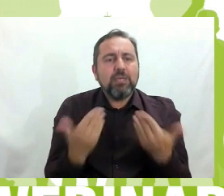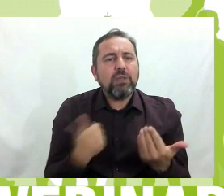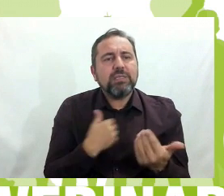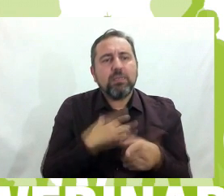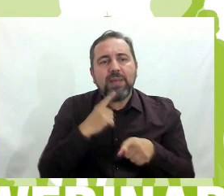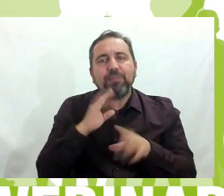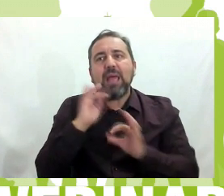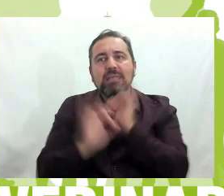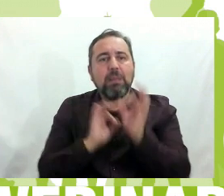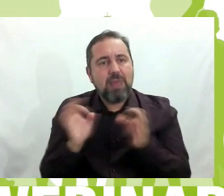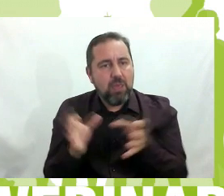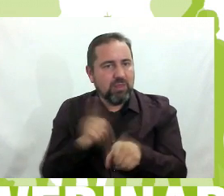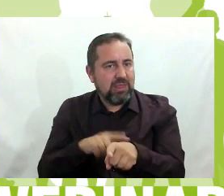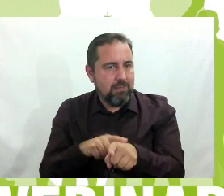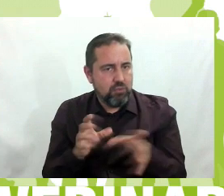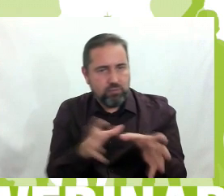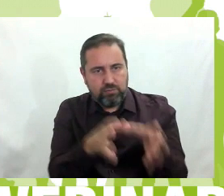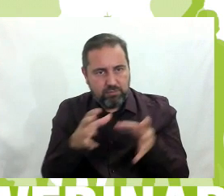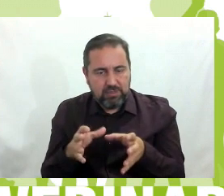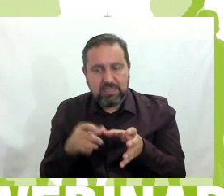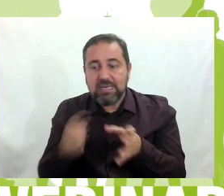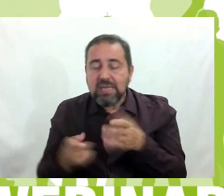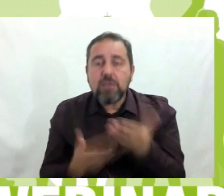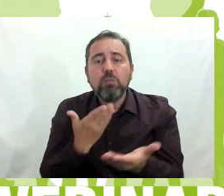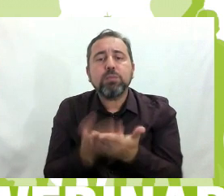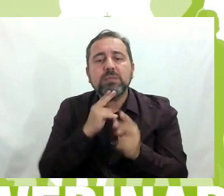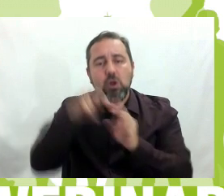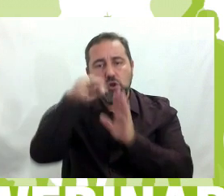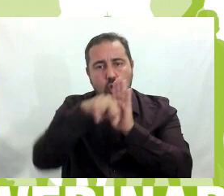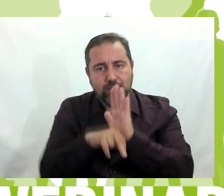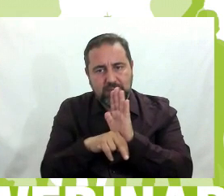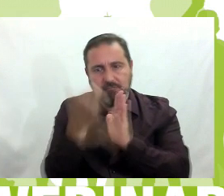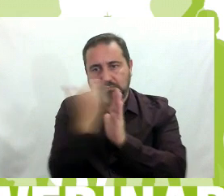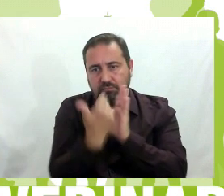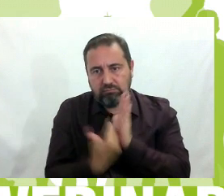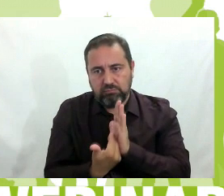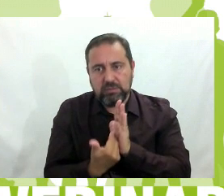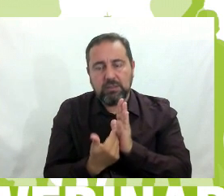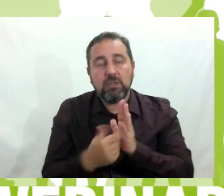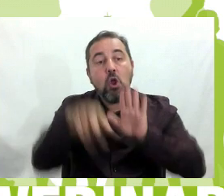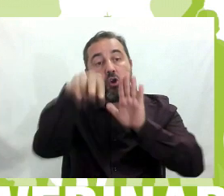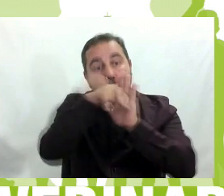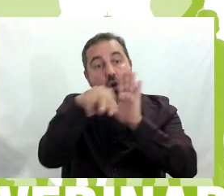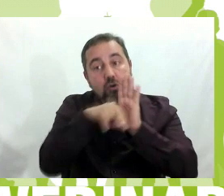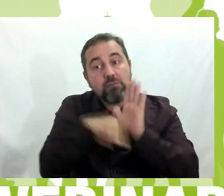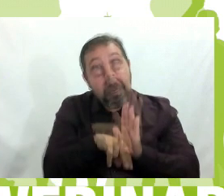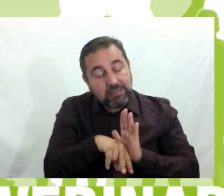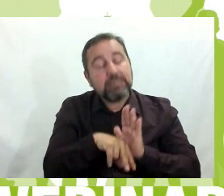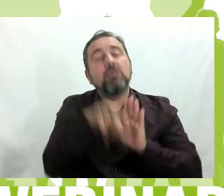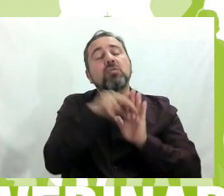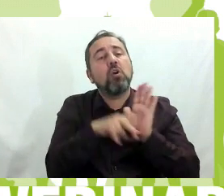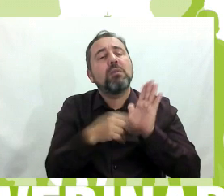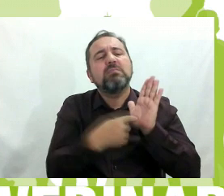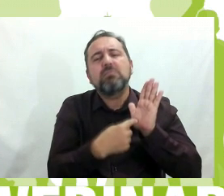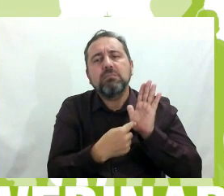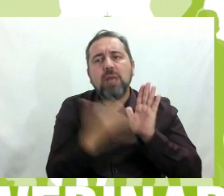un tiempo de asamblea y se proponen normas. Las normas tienen que estar, tienen relación con